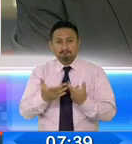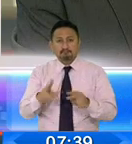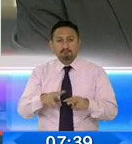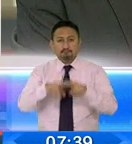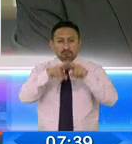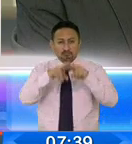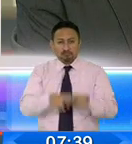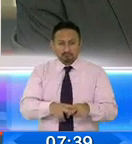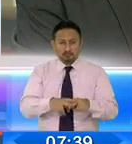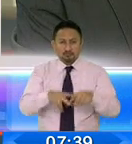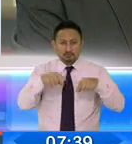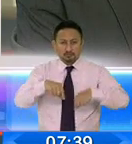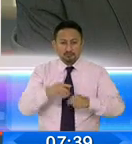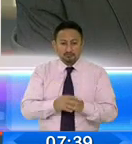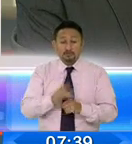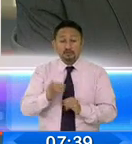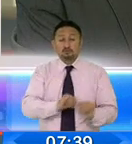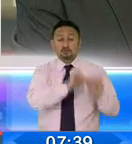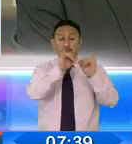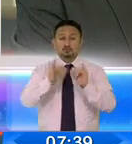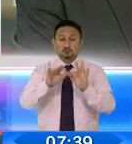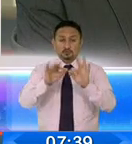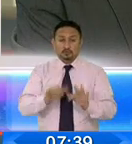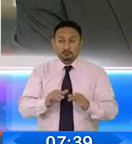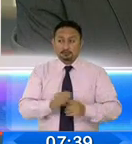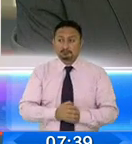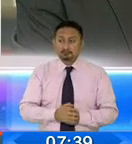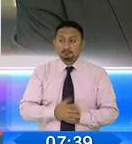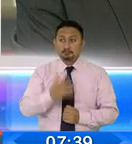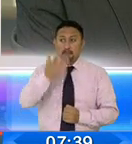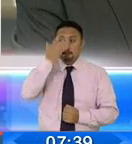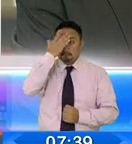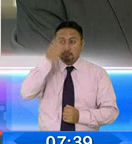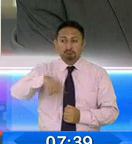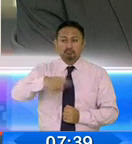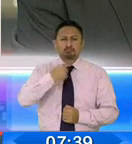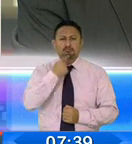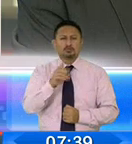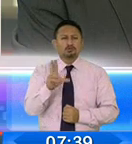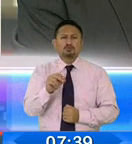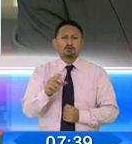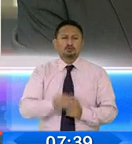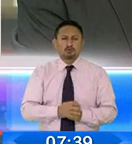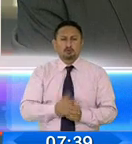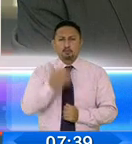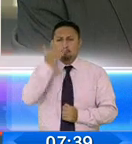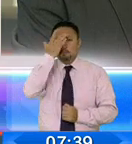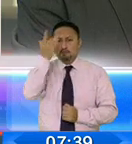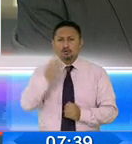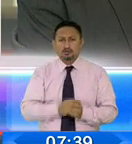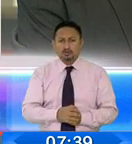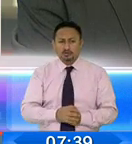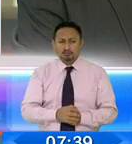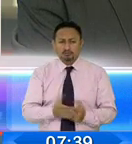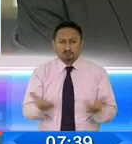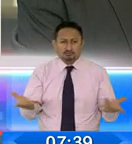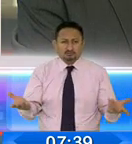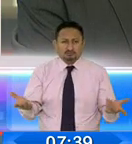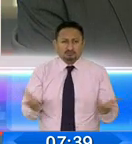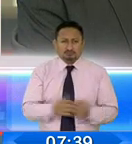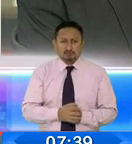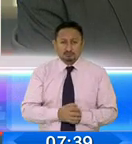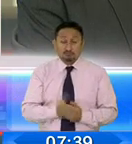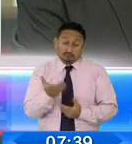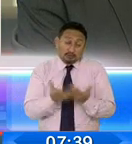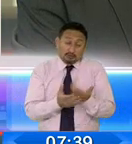forense al sistema informático. ¿Por qué se niegan? ¿Por qué no quieren que hagan el peritaje al sistema informático? No será